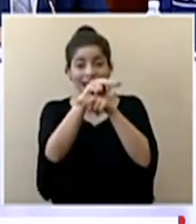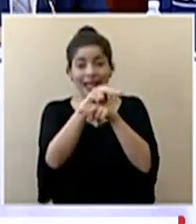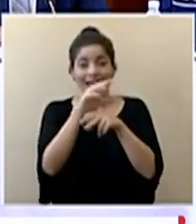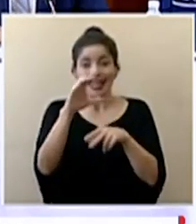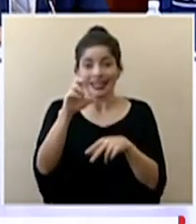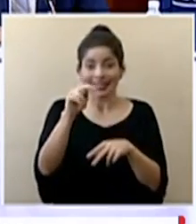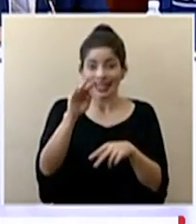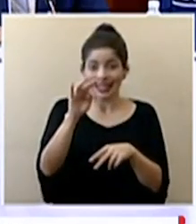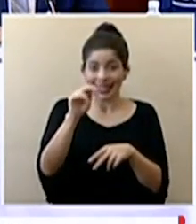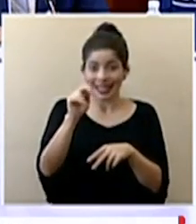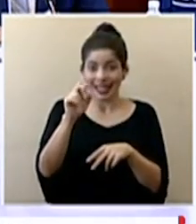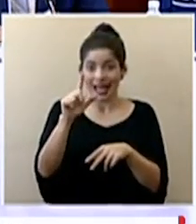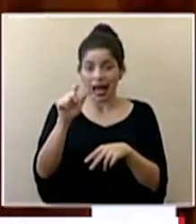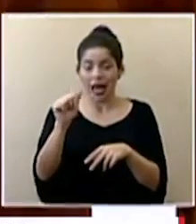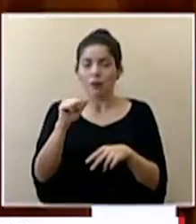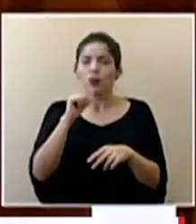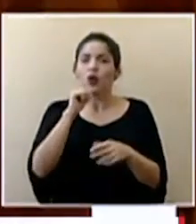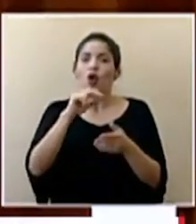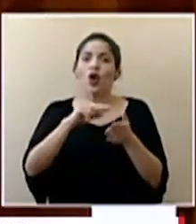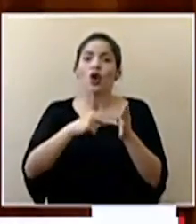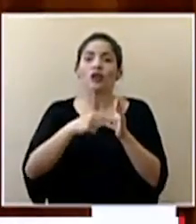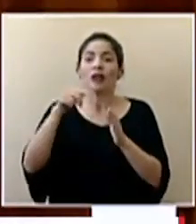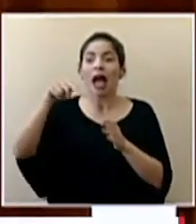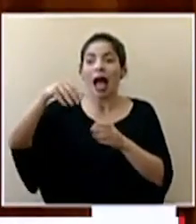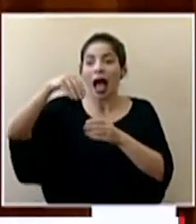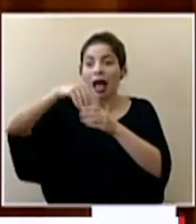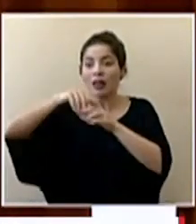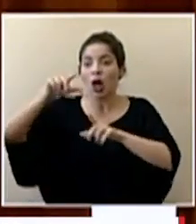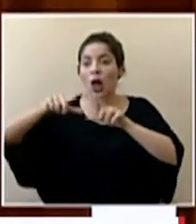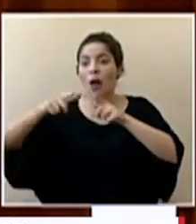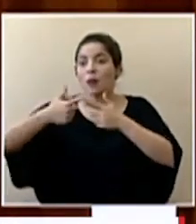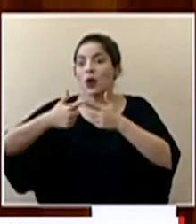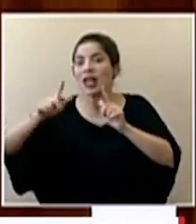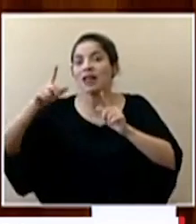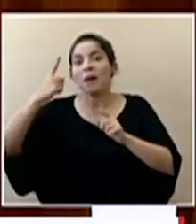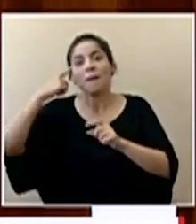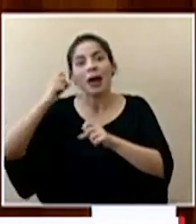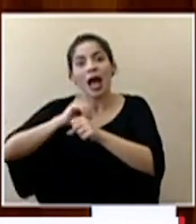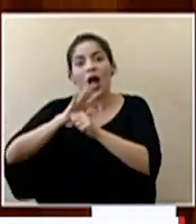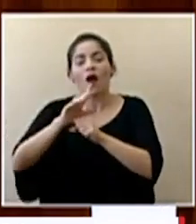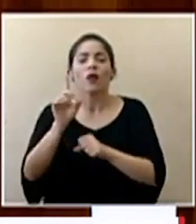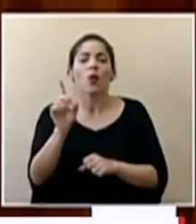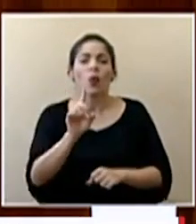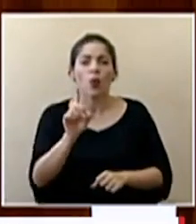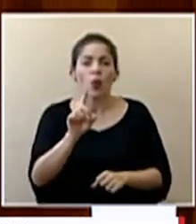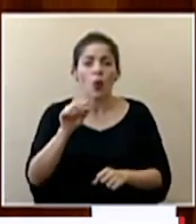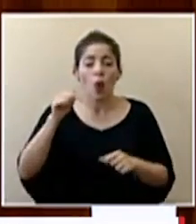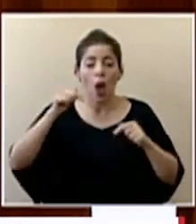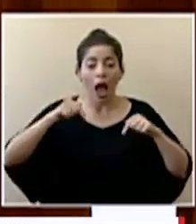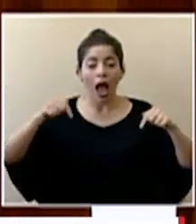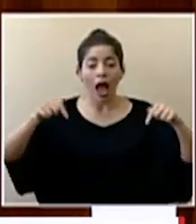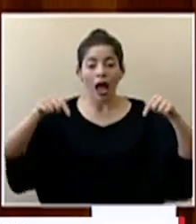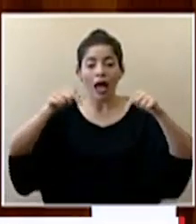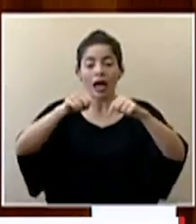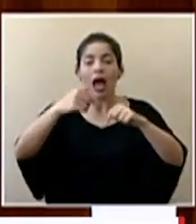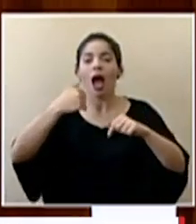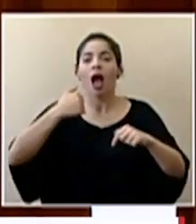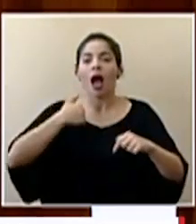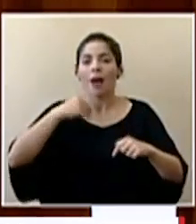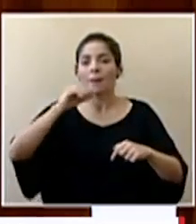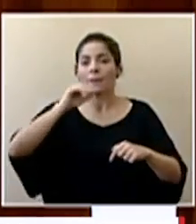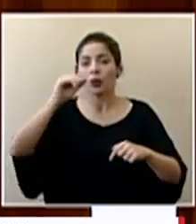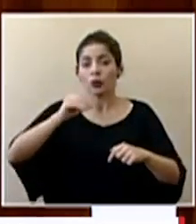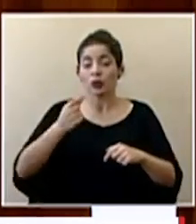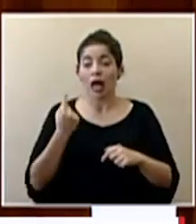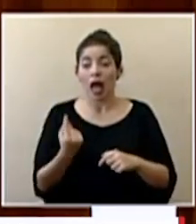es que no significa que es que ahí se están haciendo las pruebas libres por COVID-19 simplemente que ahí hay una cuota que cada